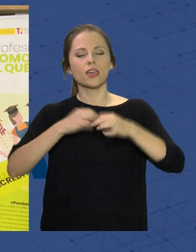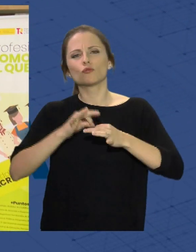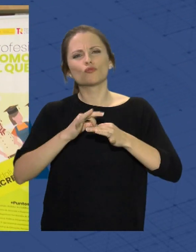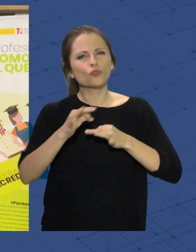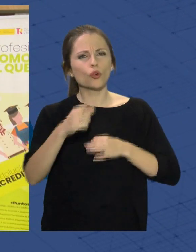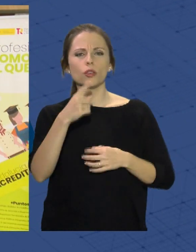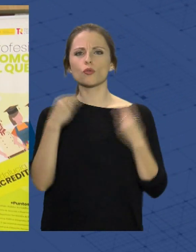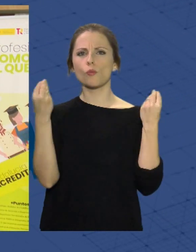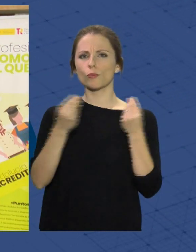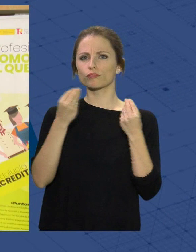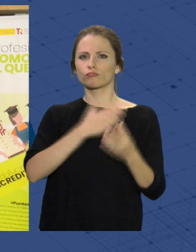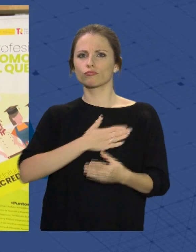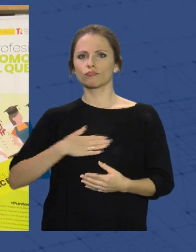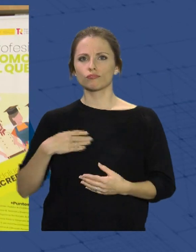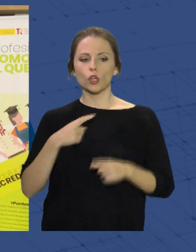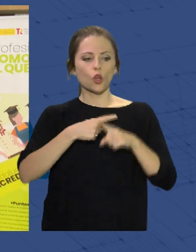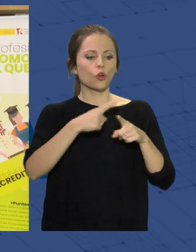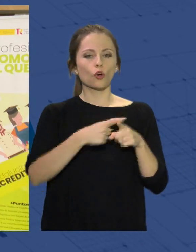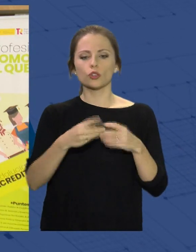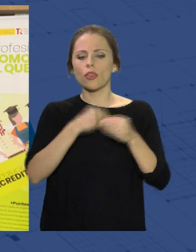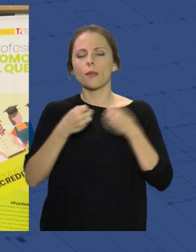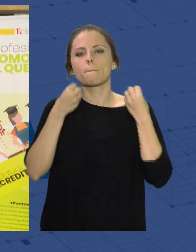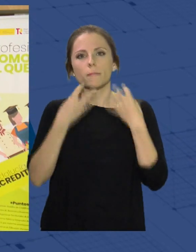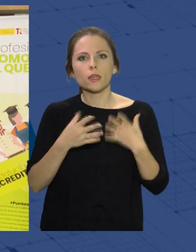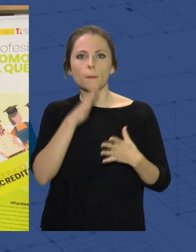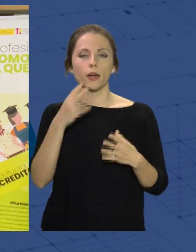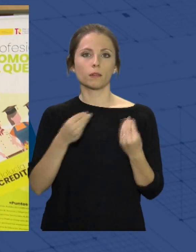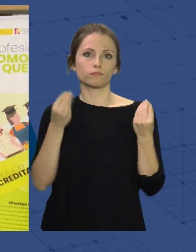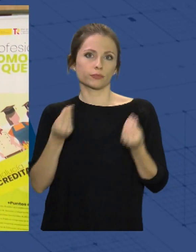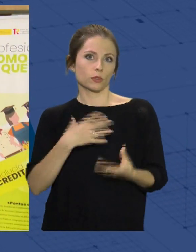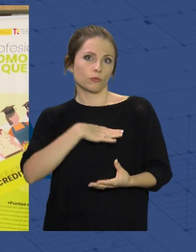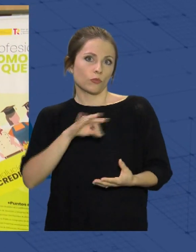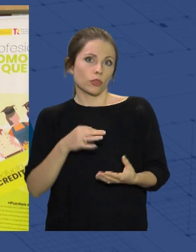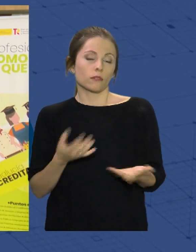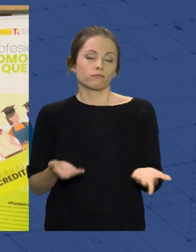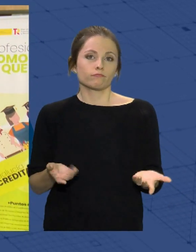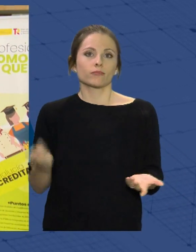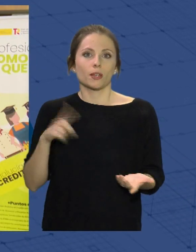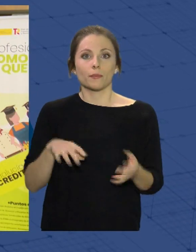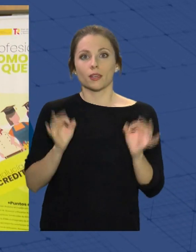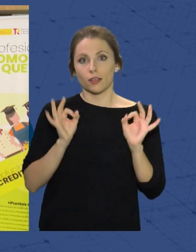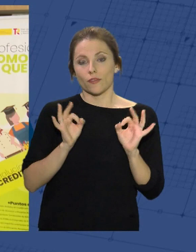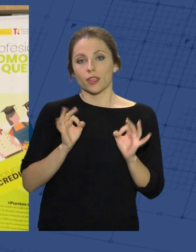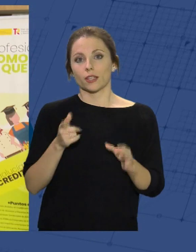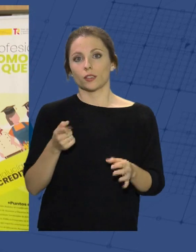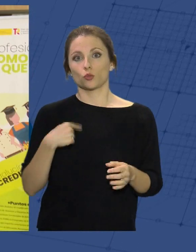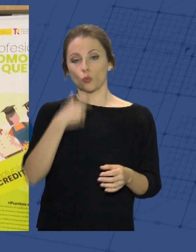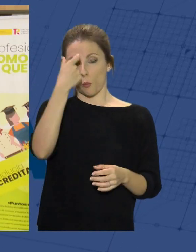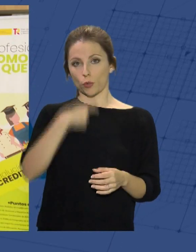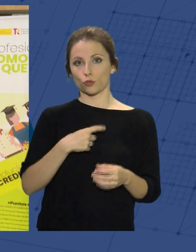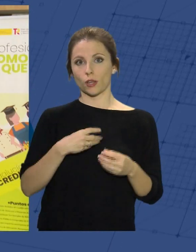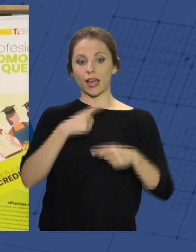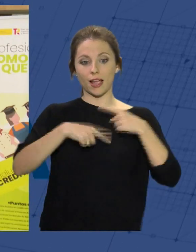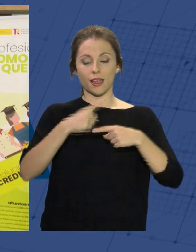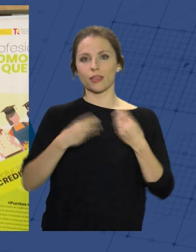hacer las cosas bien con disciplina para poder mejorar y sobre todo hacer de ti una persona mejor cada